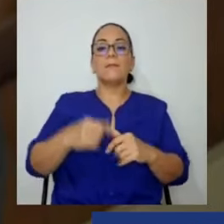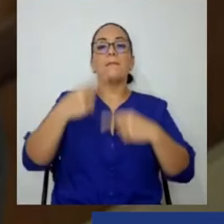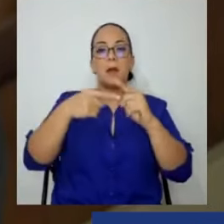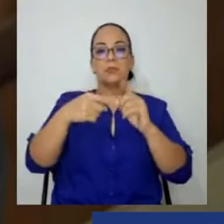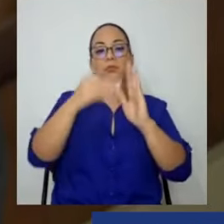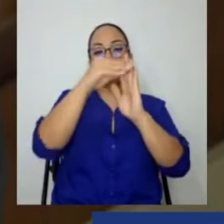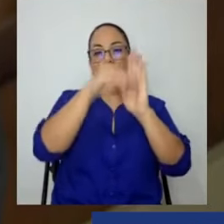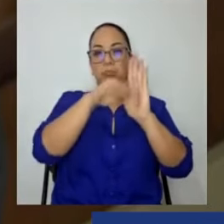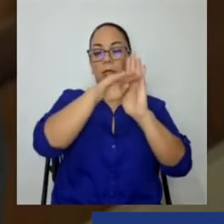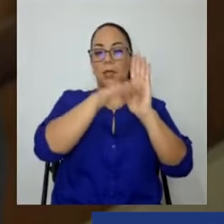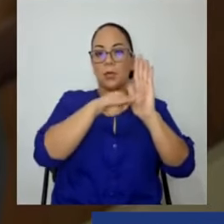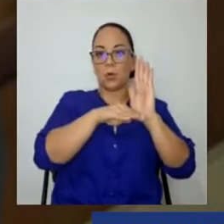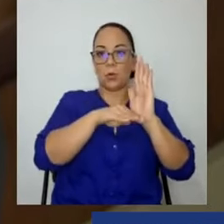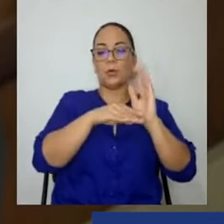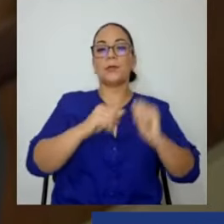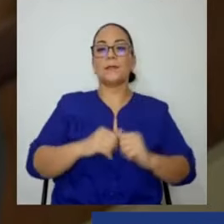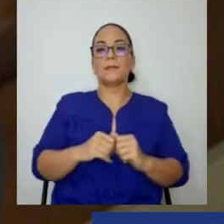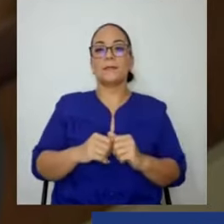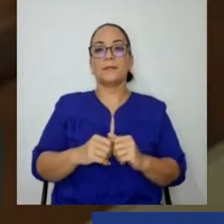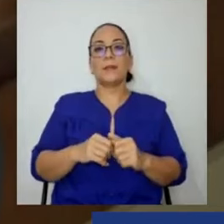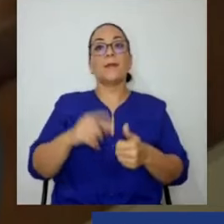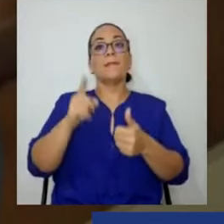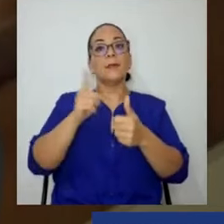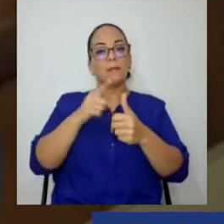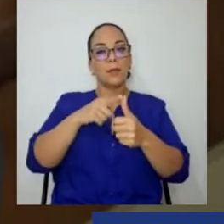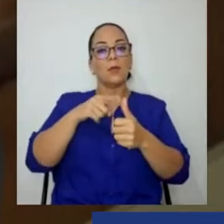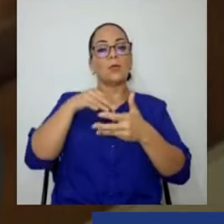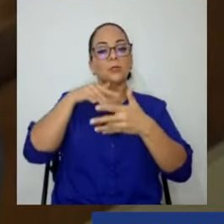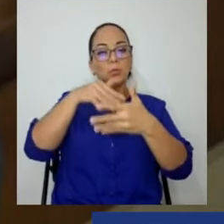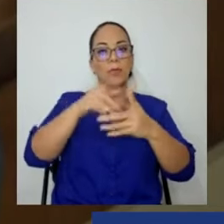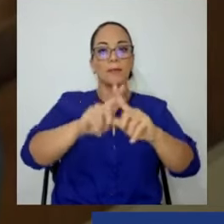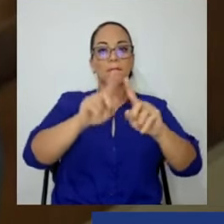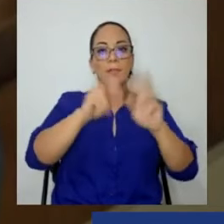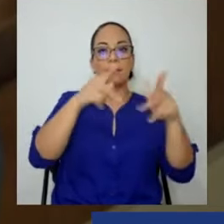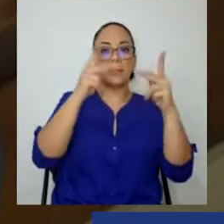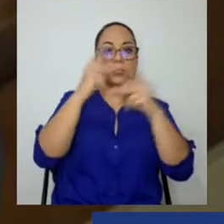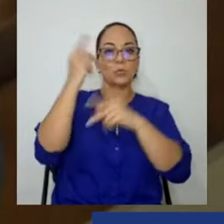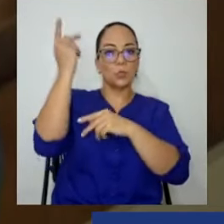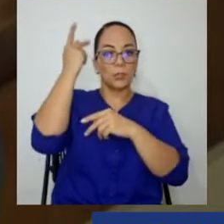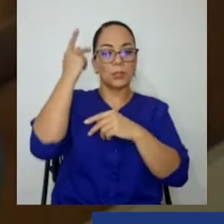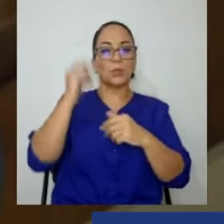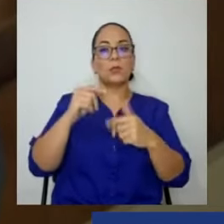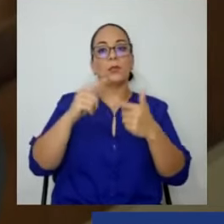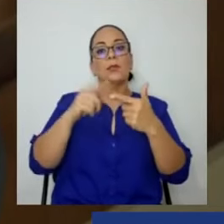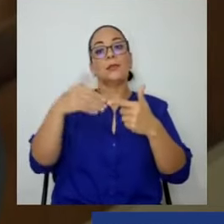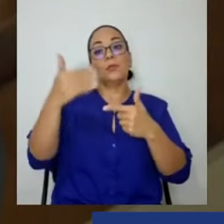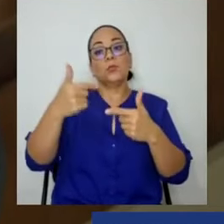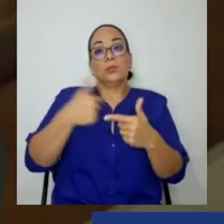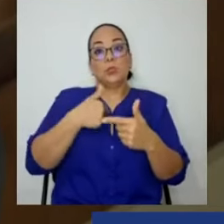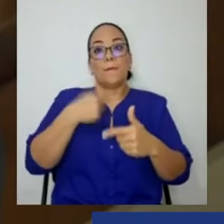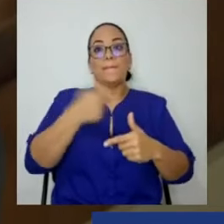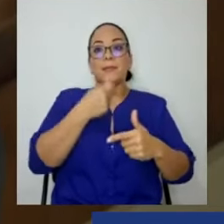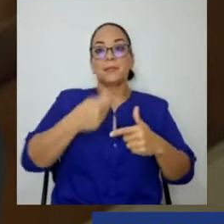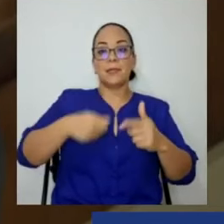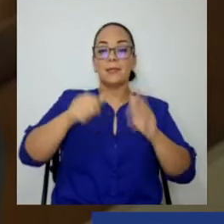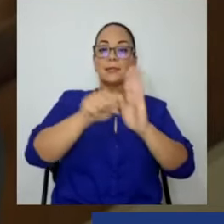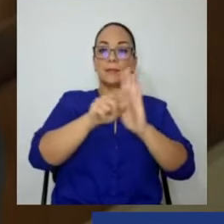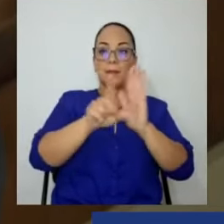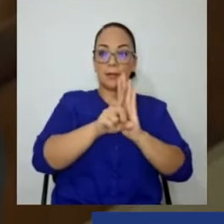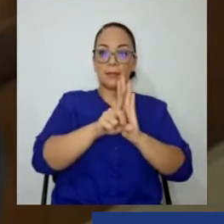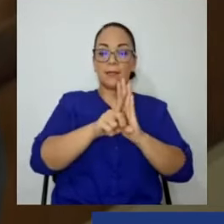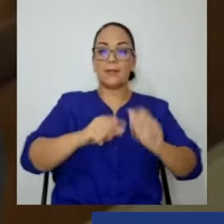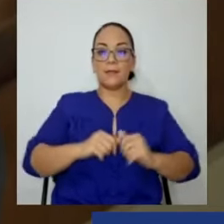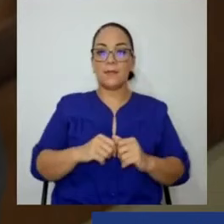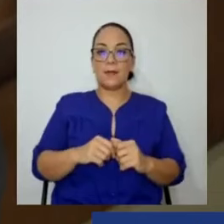Tiene que ser estudiado por las fracciones y después me tocará a mí, como presidente, fijar